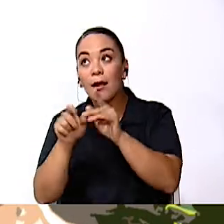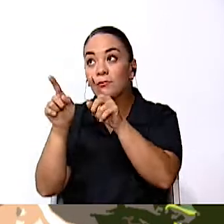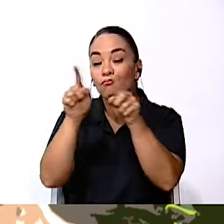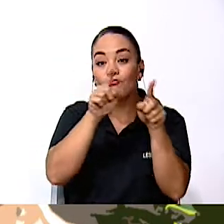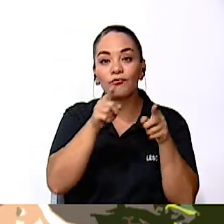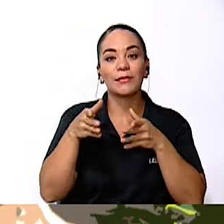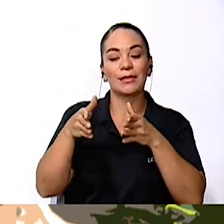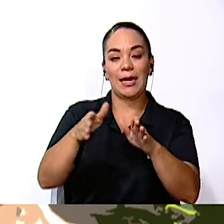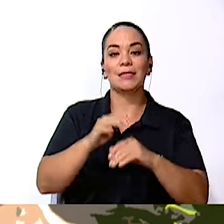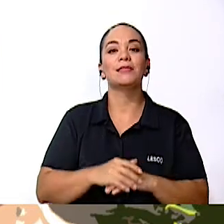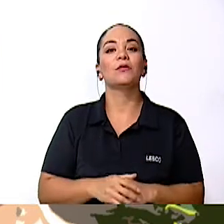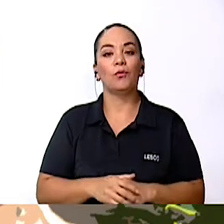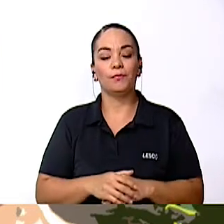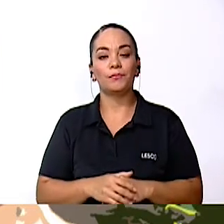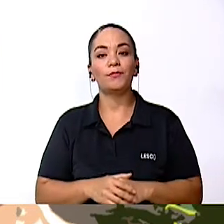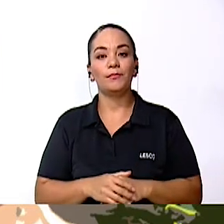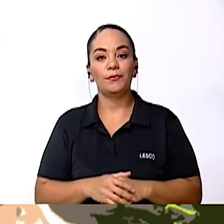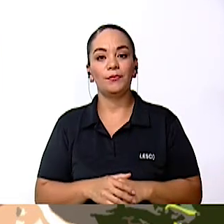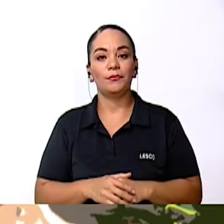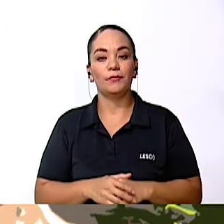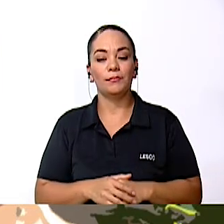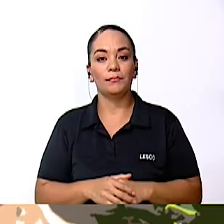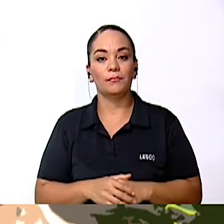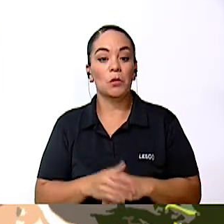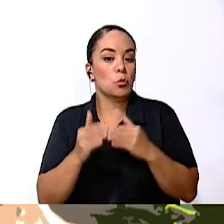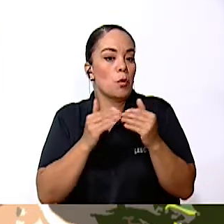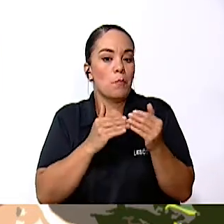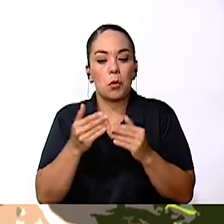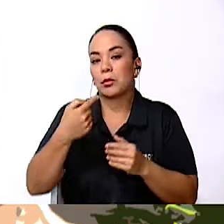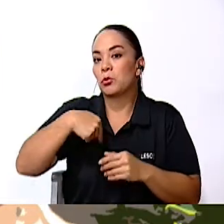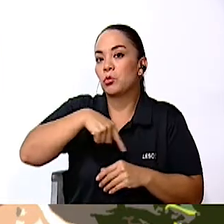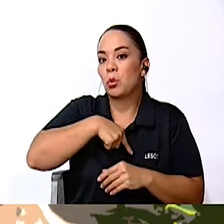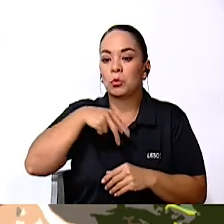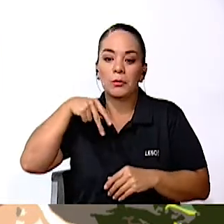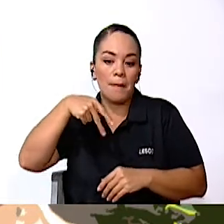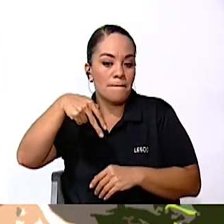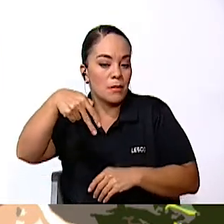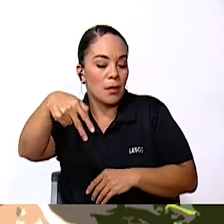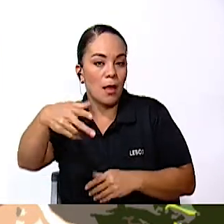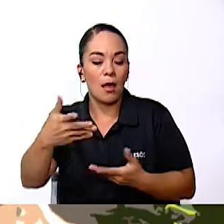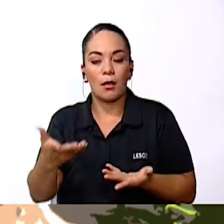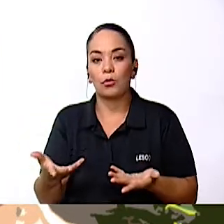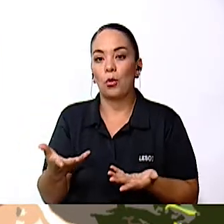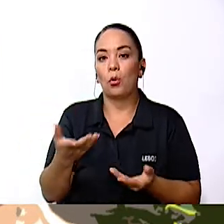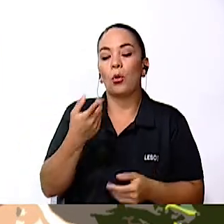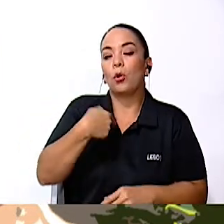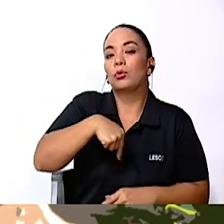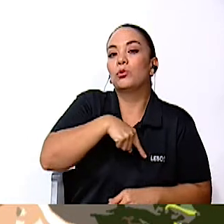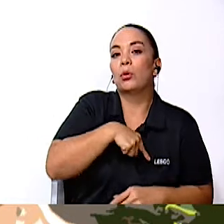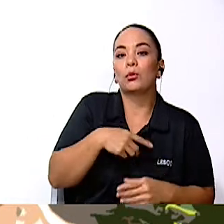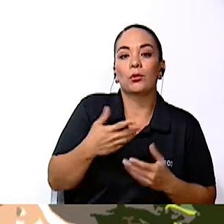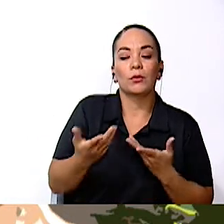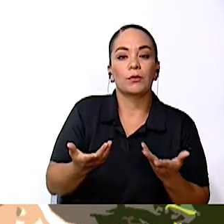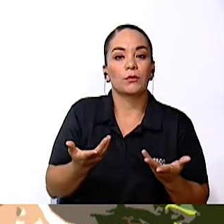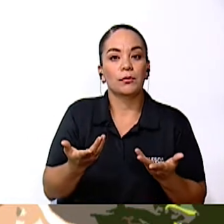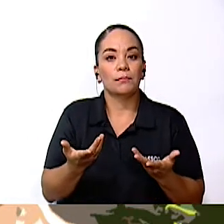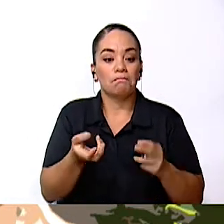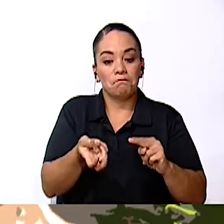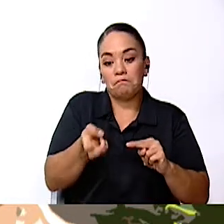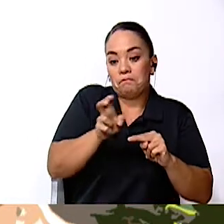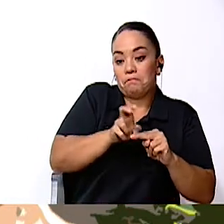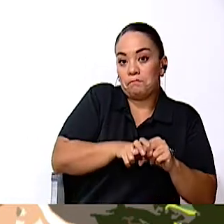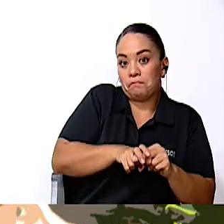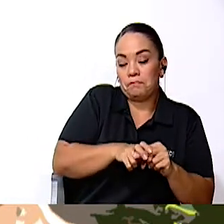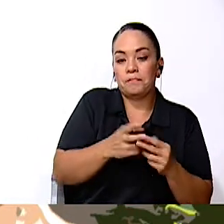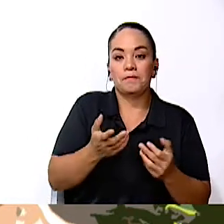sea como nosotros nos manejemos, ¿verdad? Sea como peatón, sea como pasajero